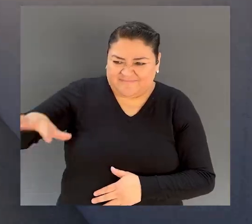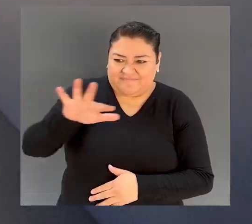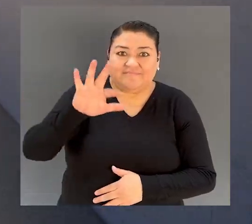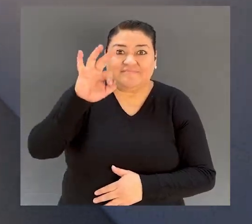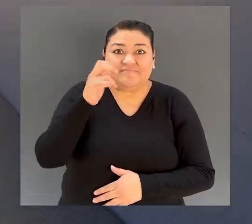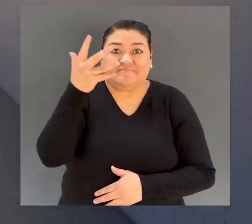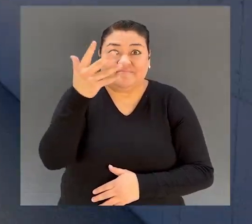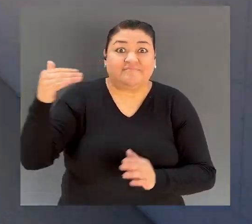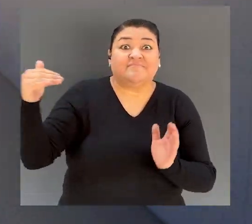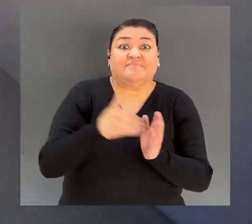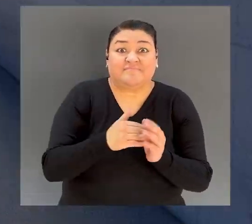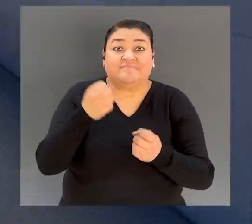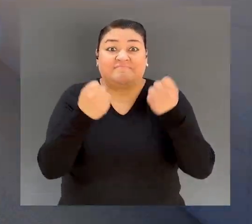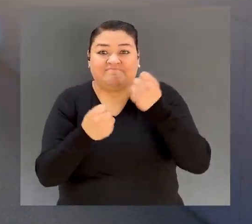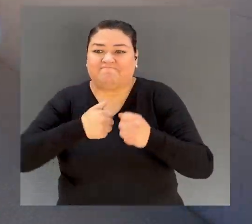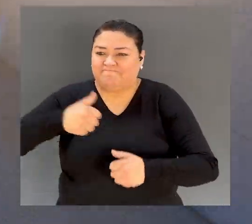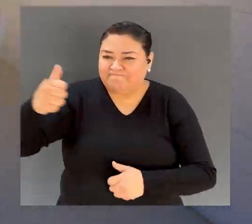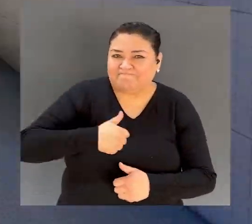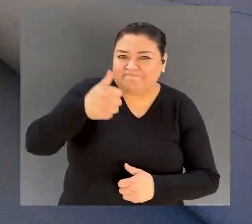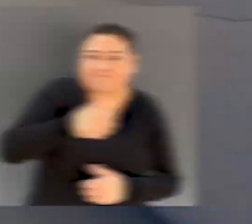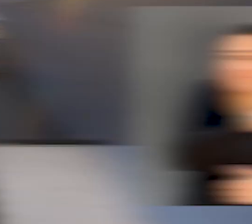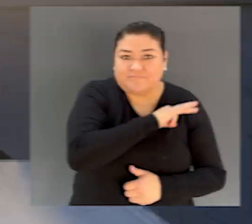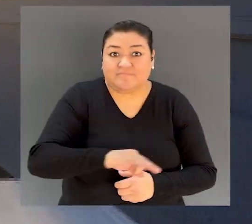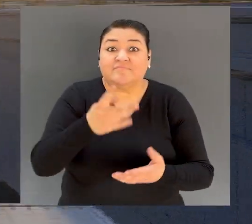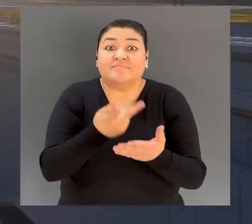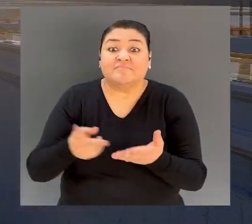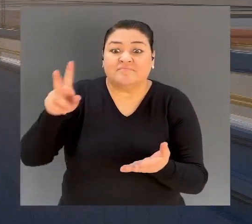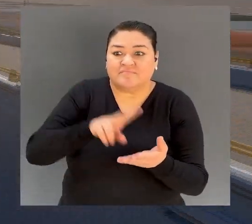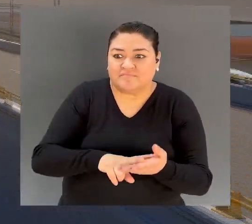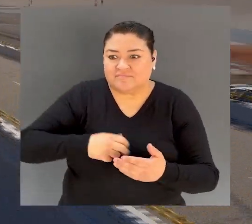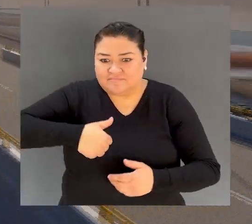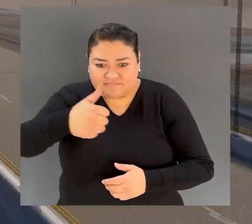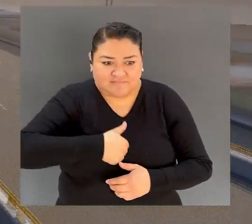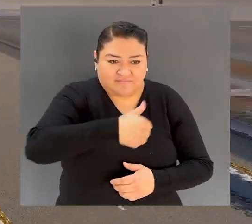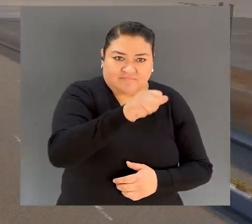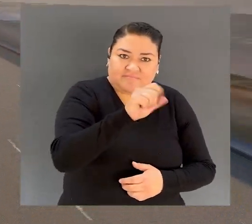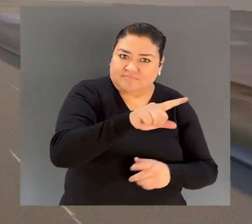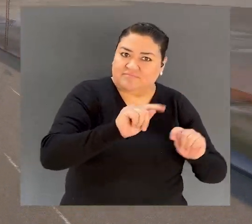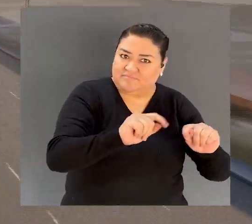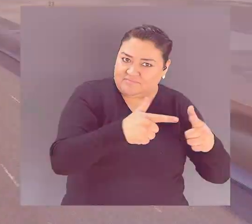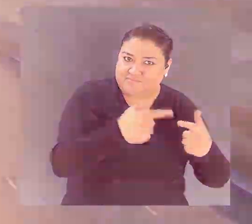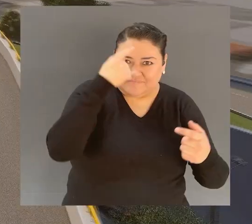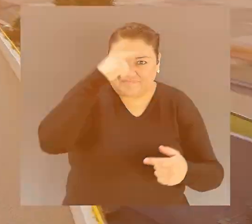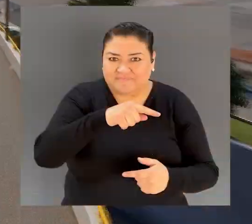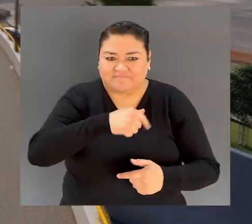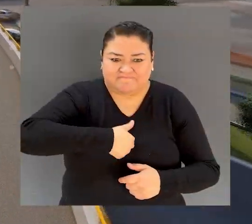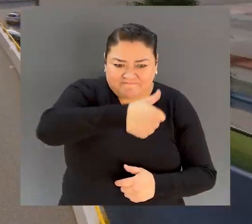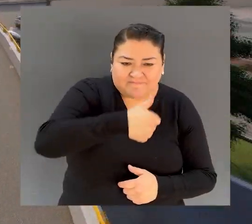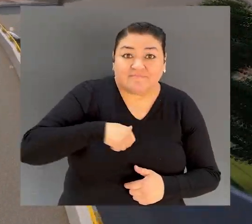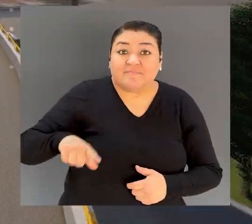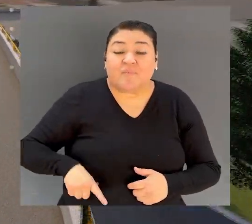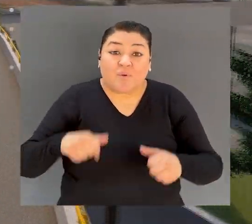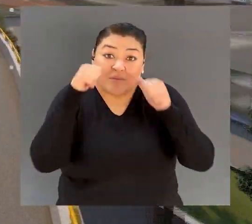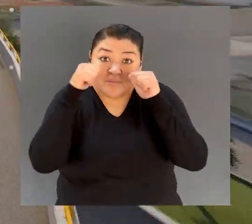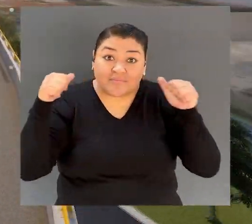a más de 45.000 automovilistas y transportistas, además de optimizar la conectividad con Tlaxcala. Transformando, con un gobierno